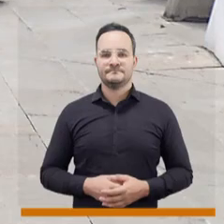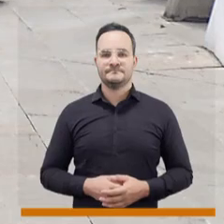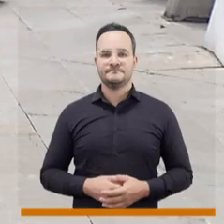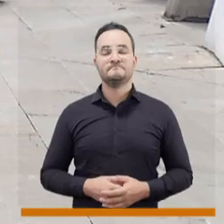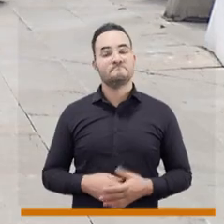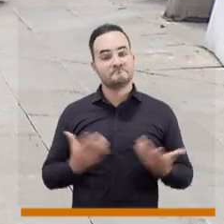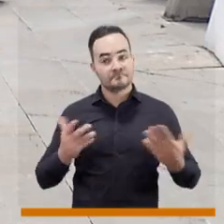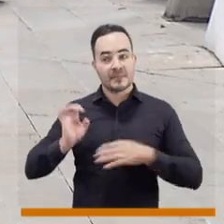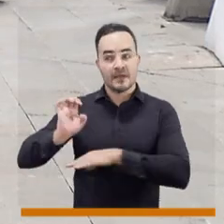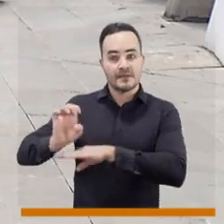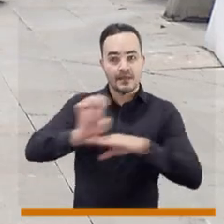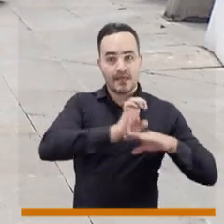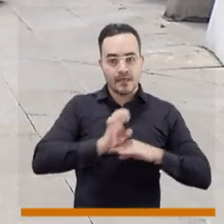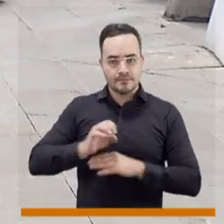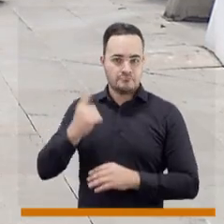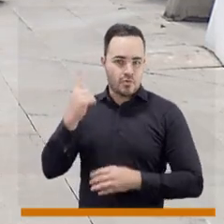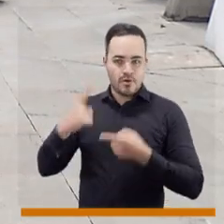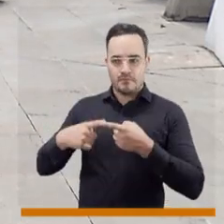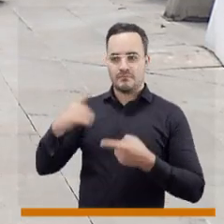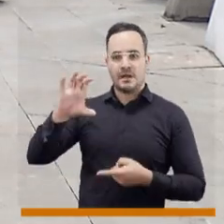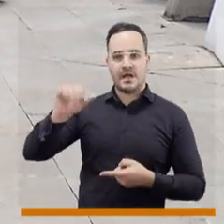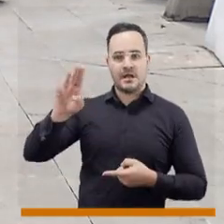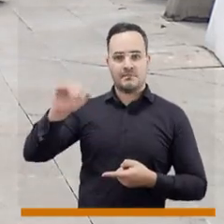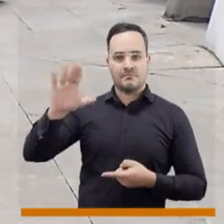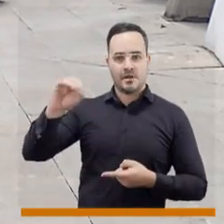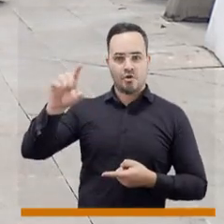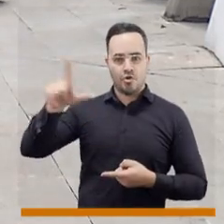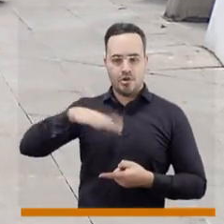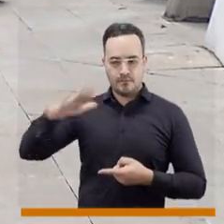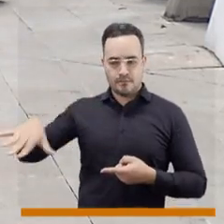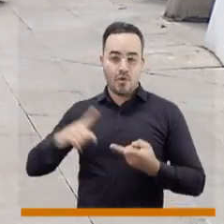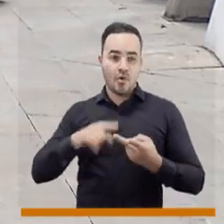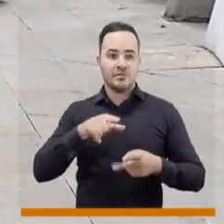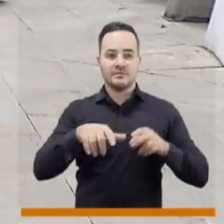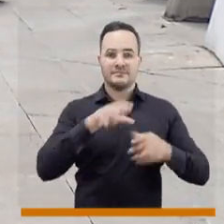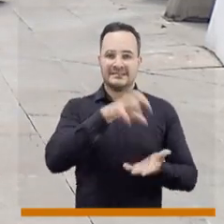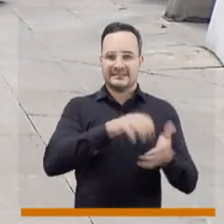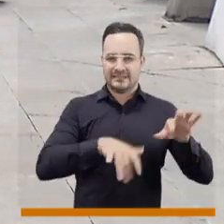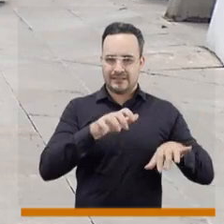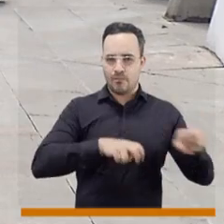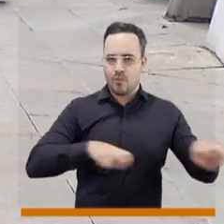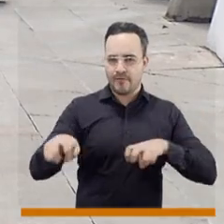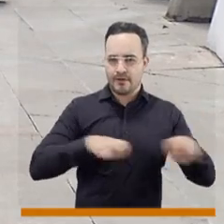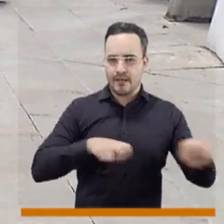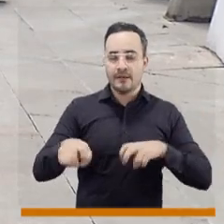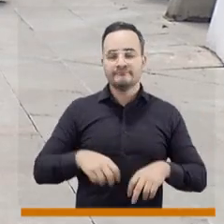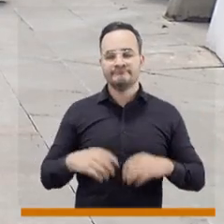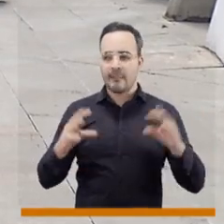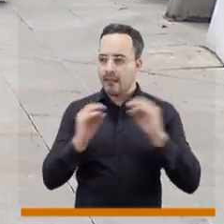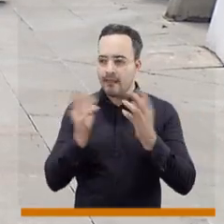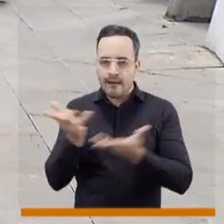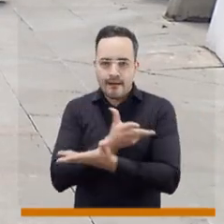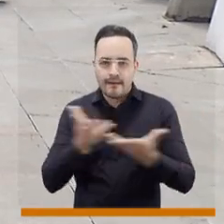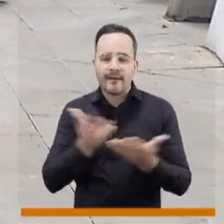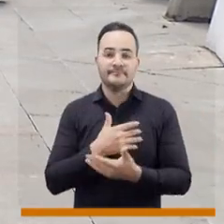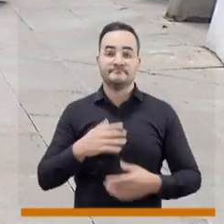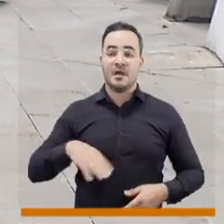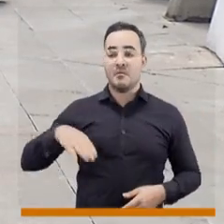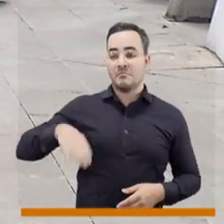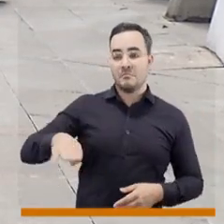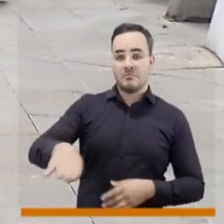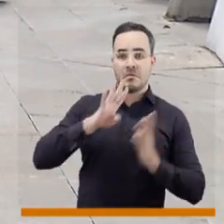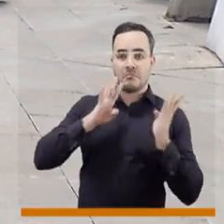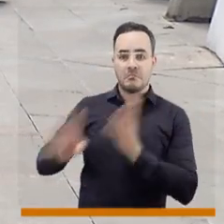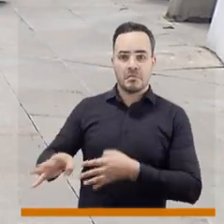De acuerdo con entidades como Camacola, Antioquia y la Secretaría de Movilidad, el mal parqueo es otro de los factores que